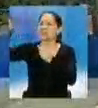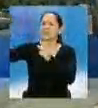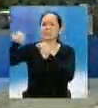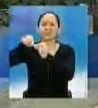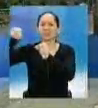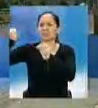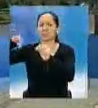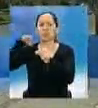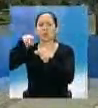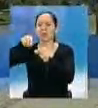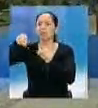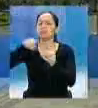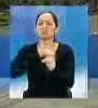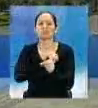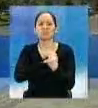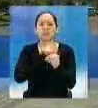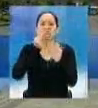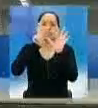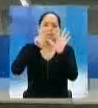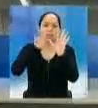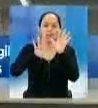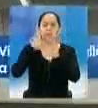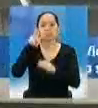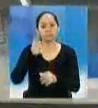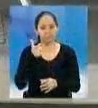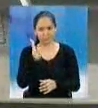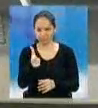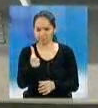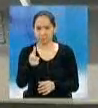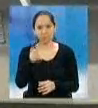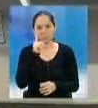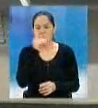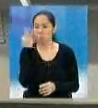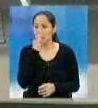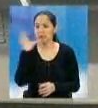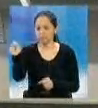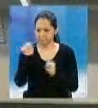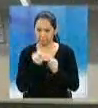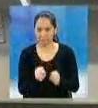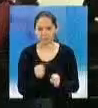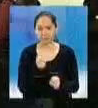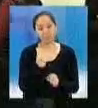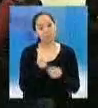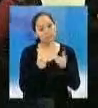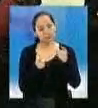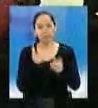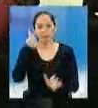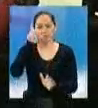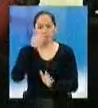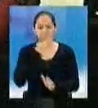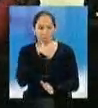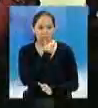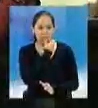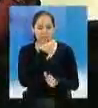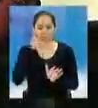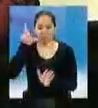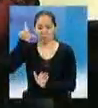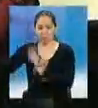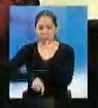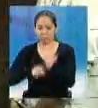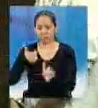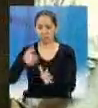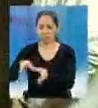secuestraban, para luego obligarlas a retirar efectivo del cajero automático y violarlas. El modus operandi de los supuestos